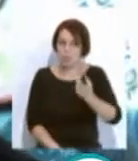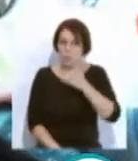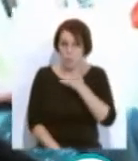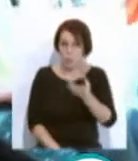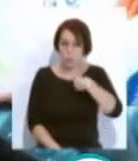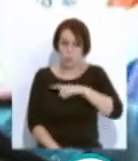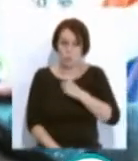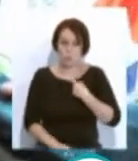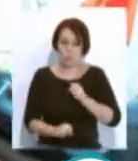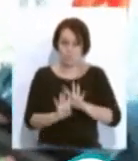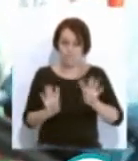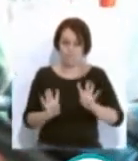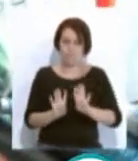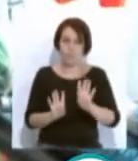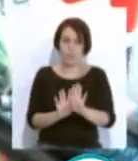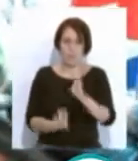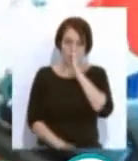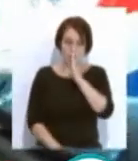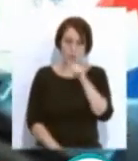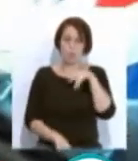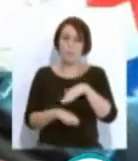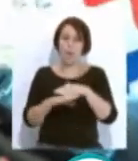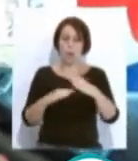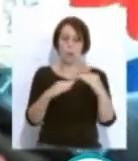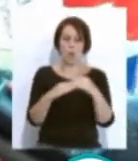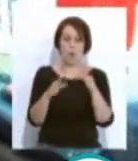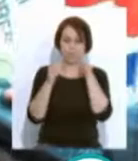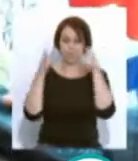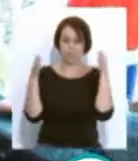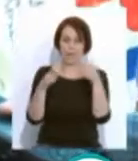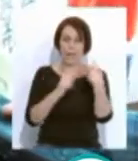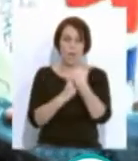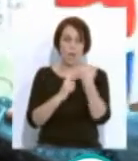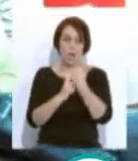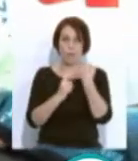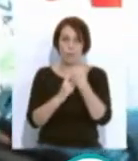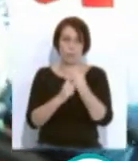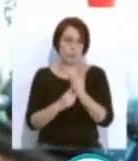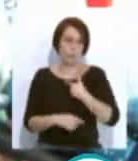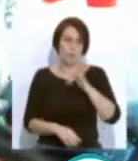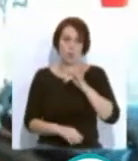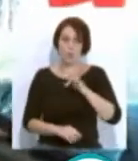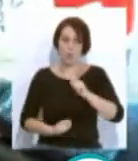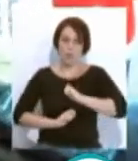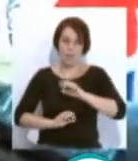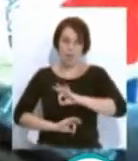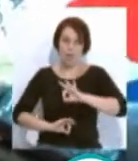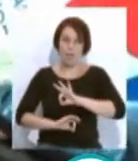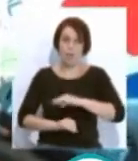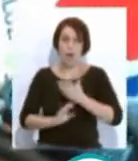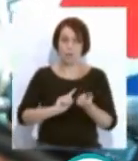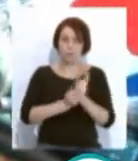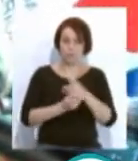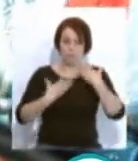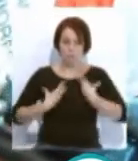estamos en primera línea para asistir a ese usuario y la presión de todos no nos beneficia. Al contrario, nos hunde cada vez más.